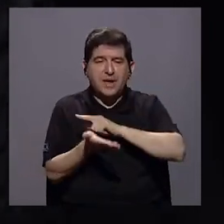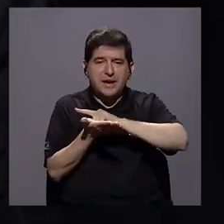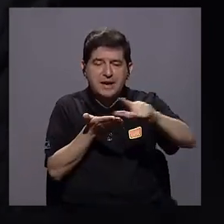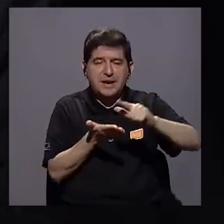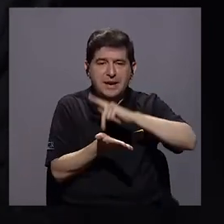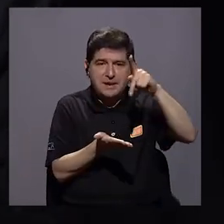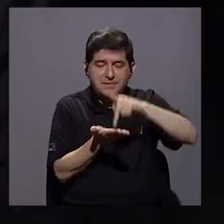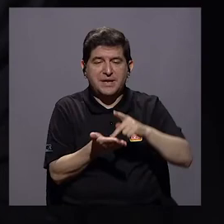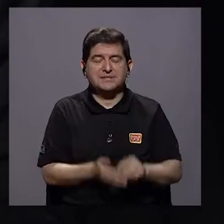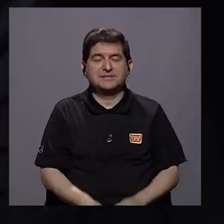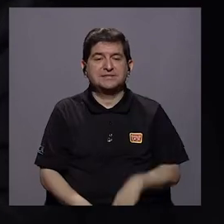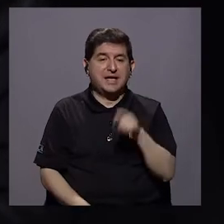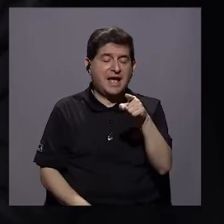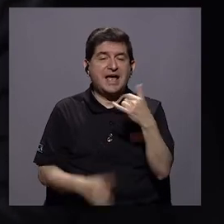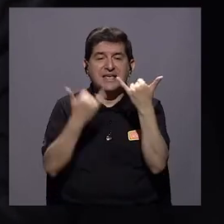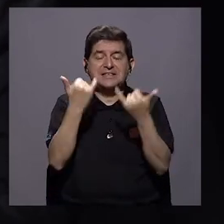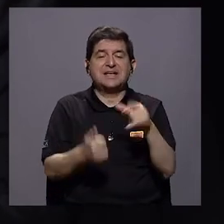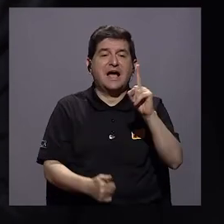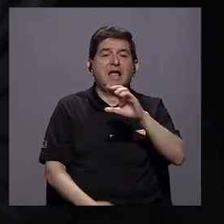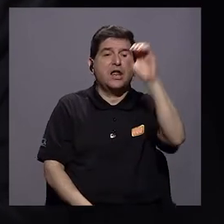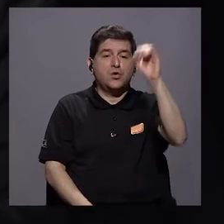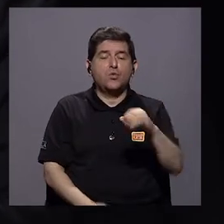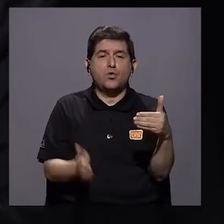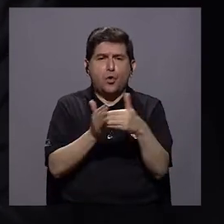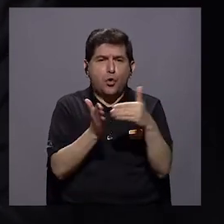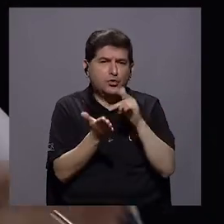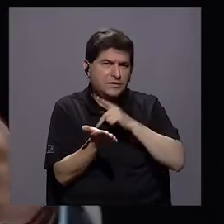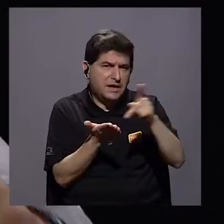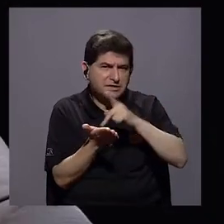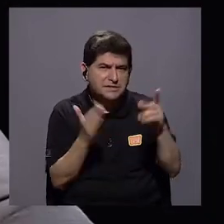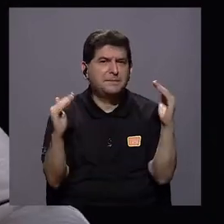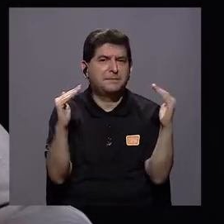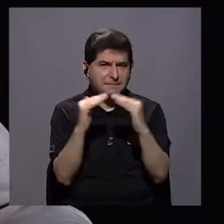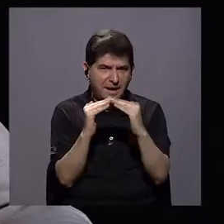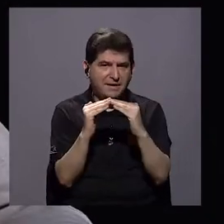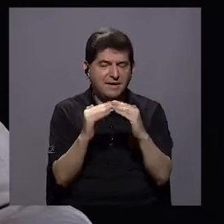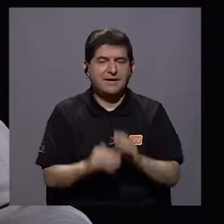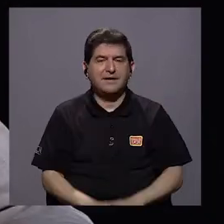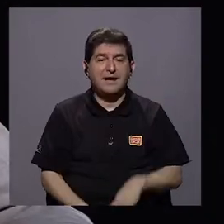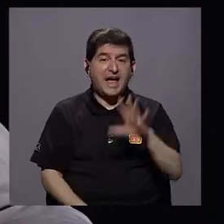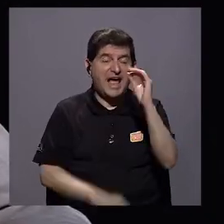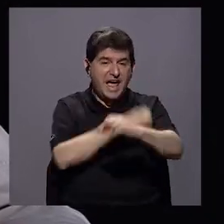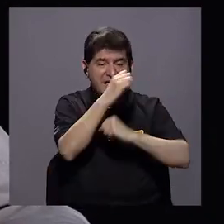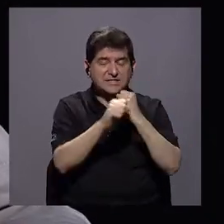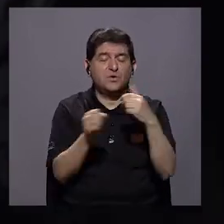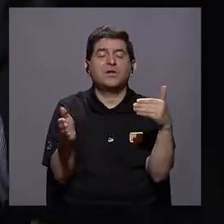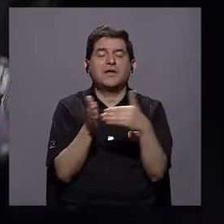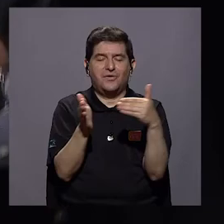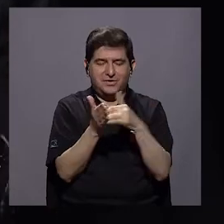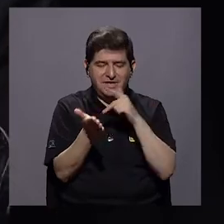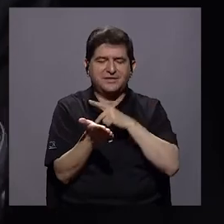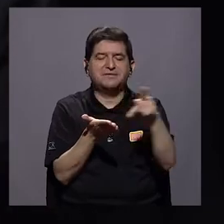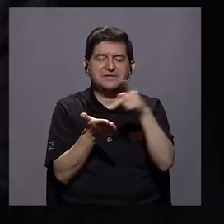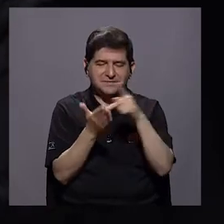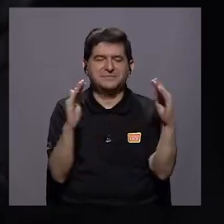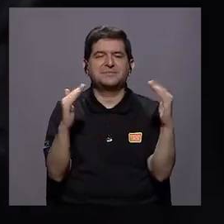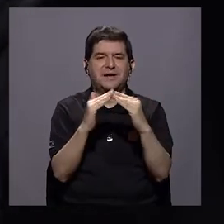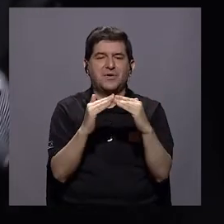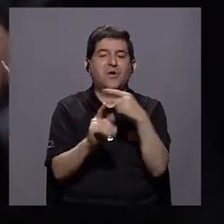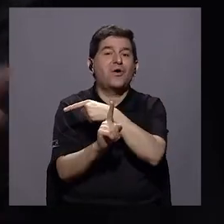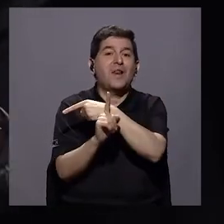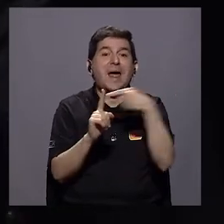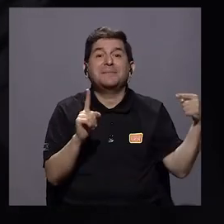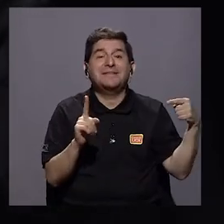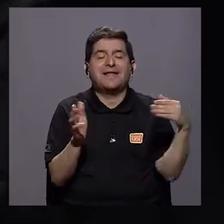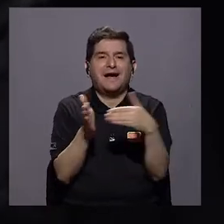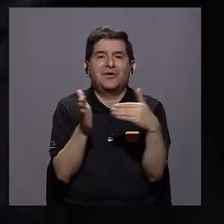parques, usted llega al 1%. Llega a volver a pagar esa casa. O sea, usted en 50 años ya volvió a pagar esa casa. La